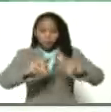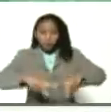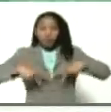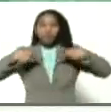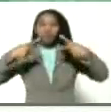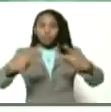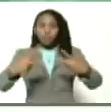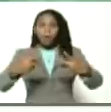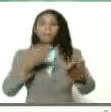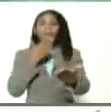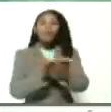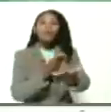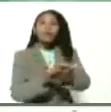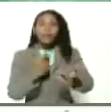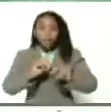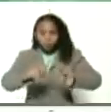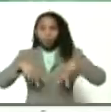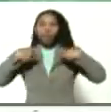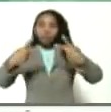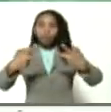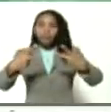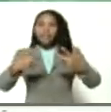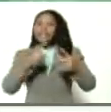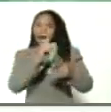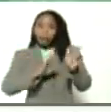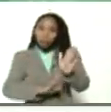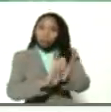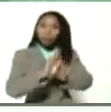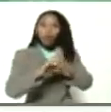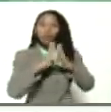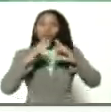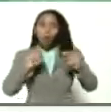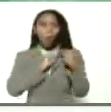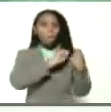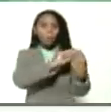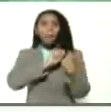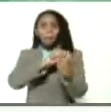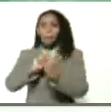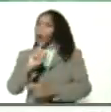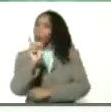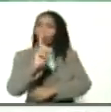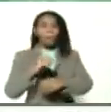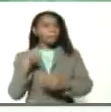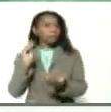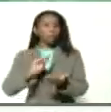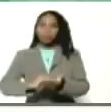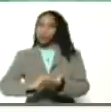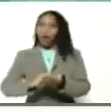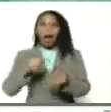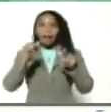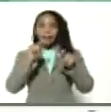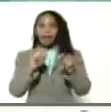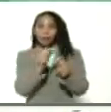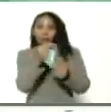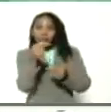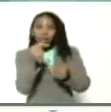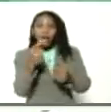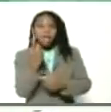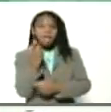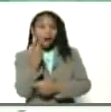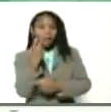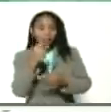de propuestas renovadoras que han surgido de todos los debates. No me pusieron aquí la marquita, calona.